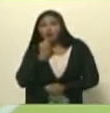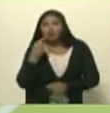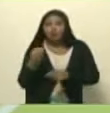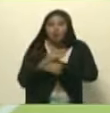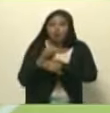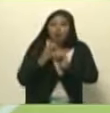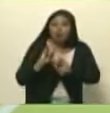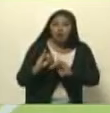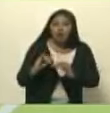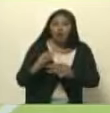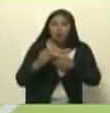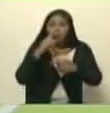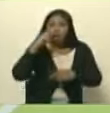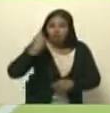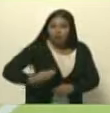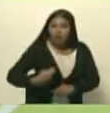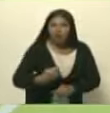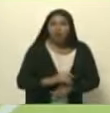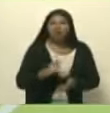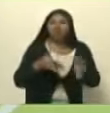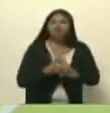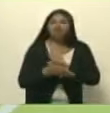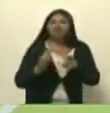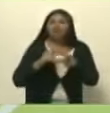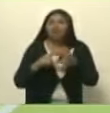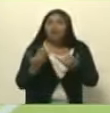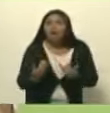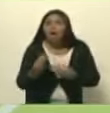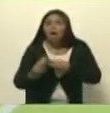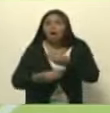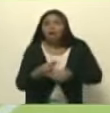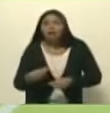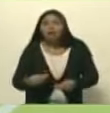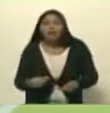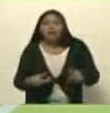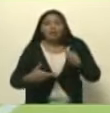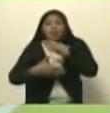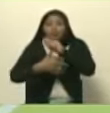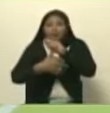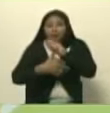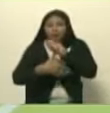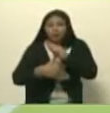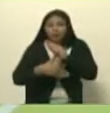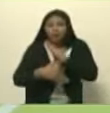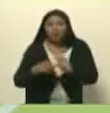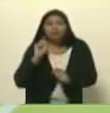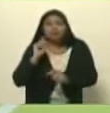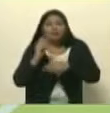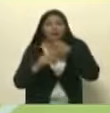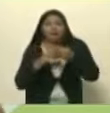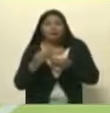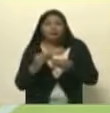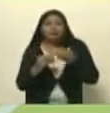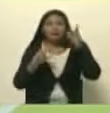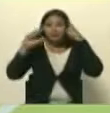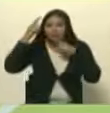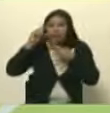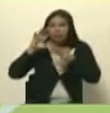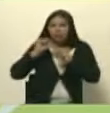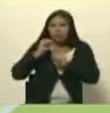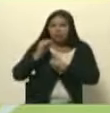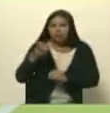fascista como de Ucrania entonces crear Telesur era una necesidad que Chávez percibió